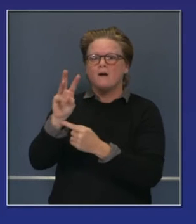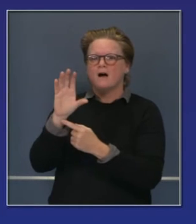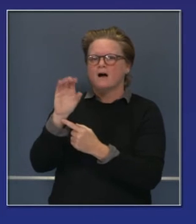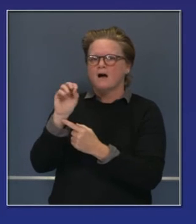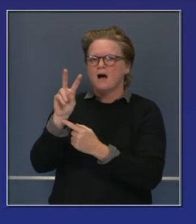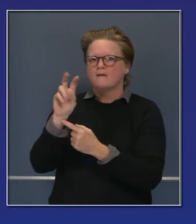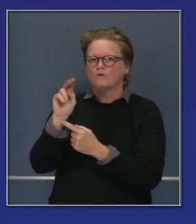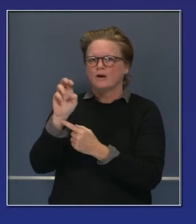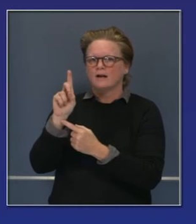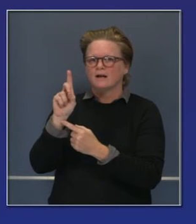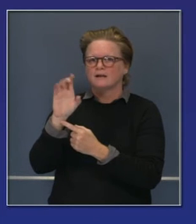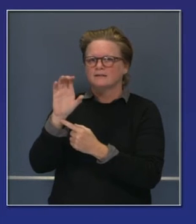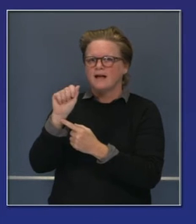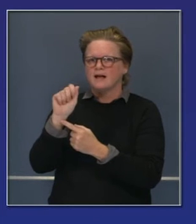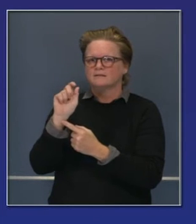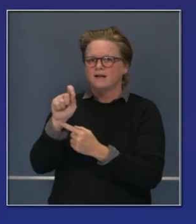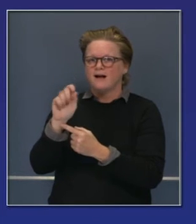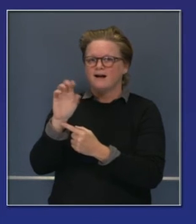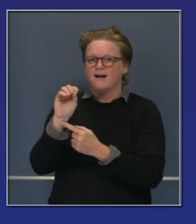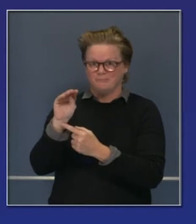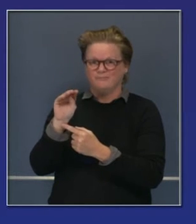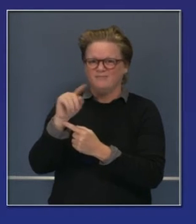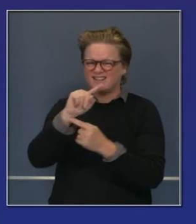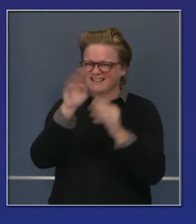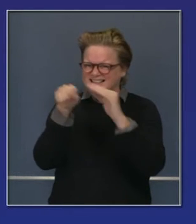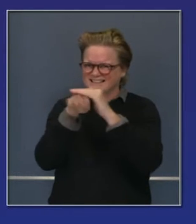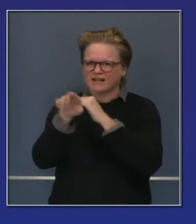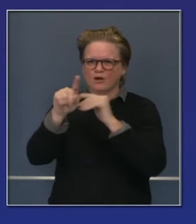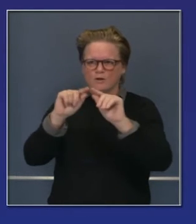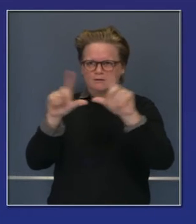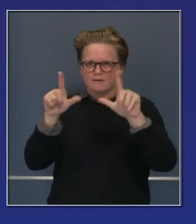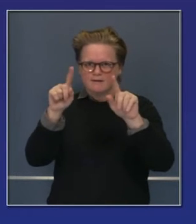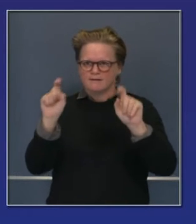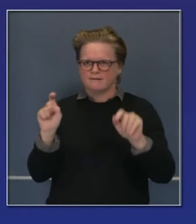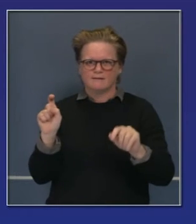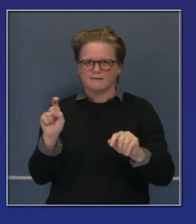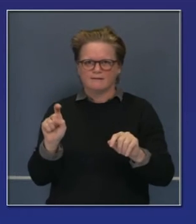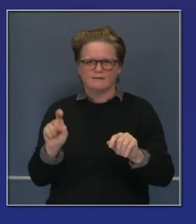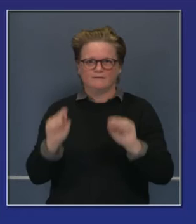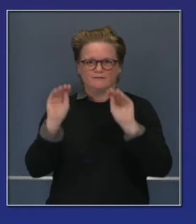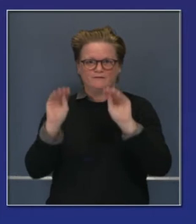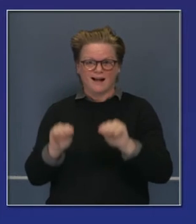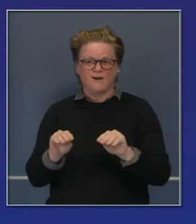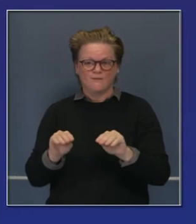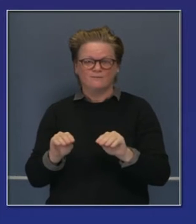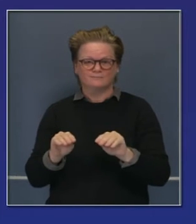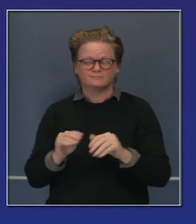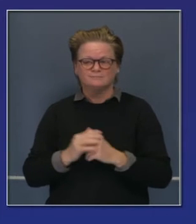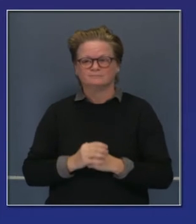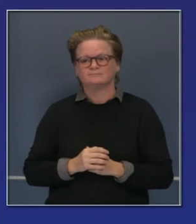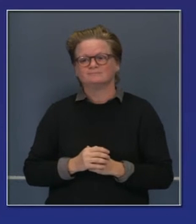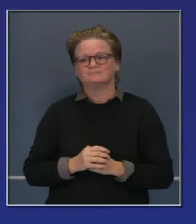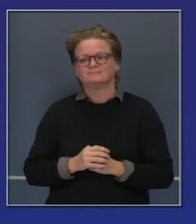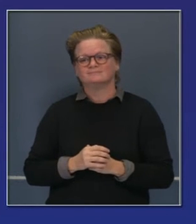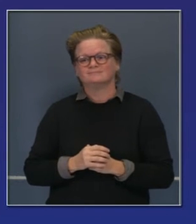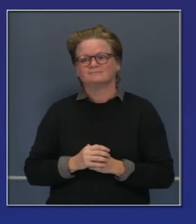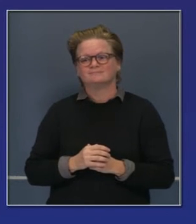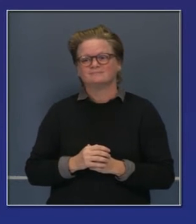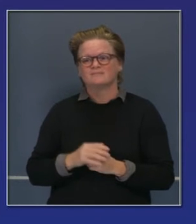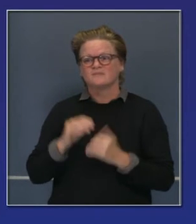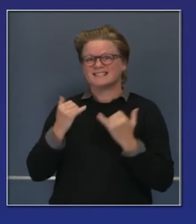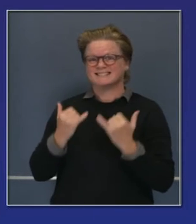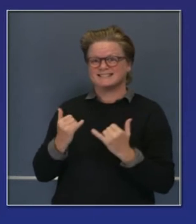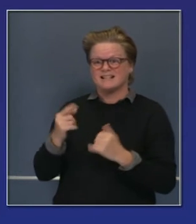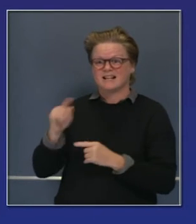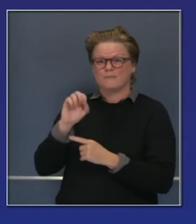El gobernador fue genial al expresar la cuestión de la ley de cobertura médica y la Corte Suprema porque esto impacta a cada